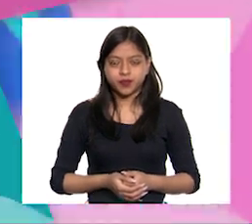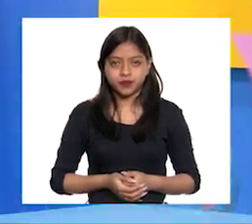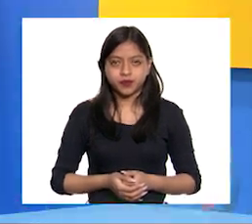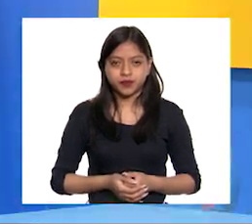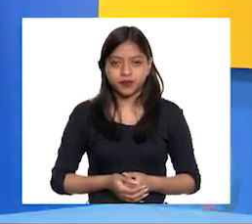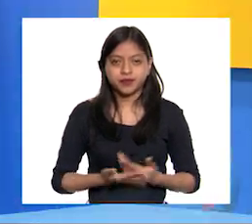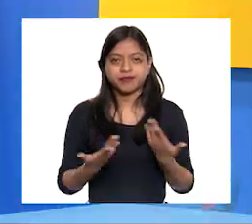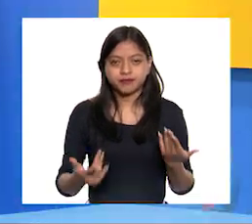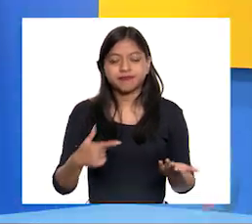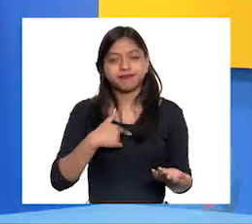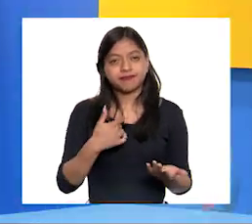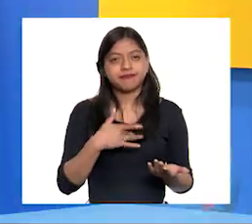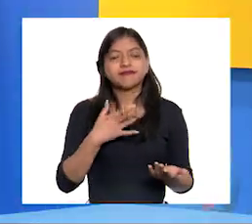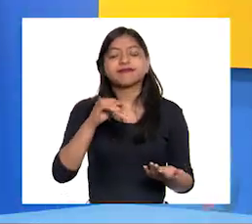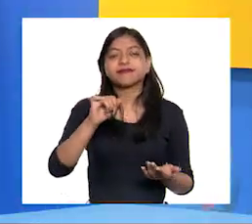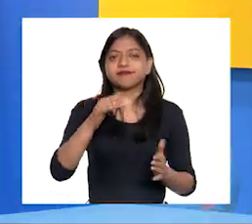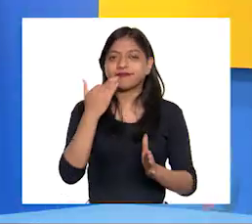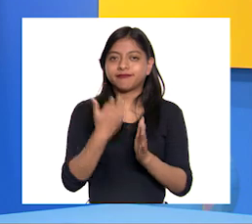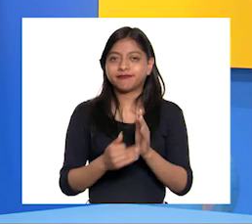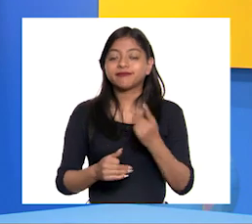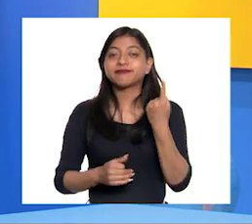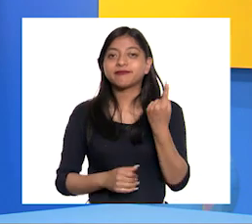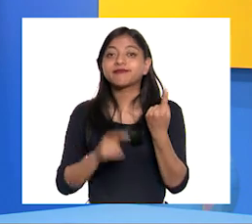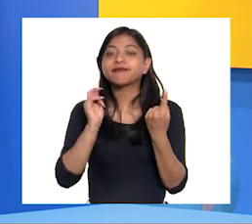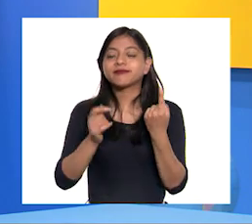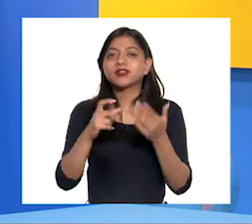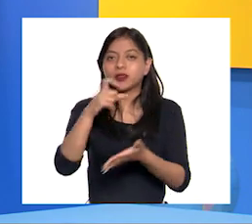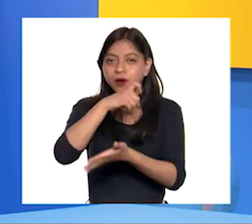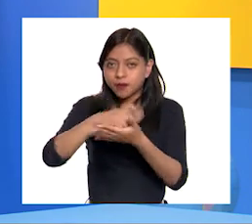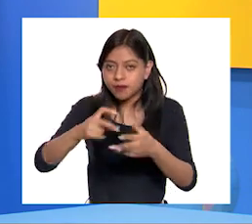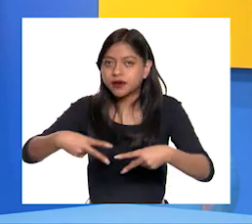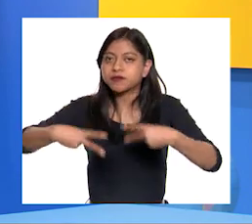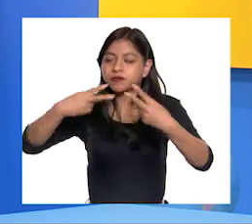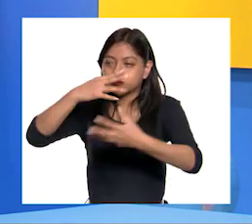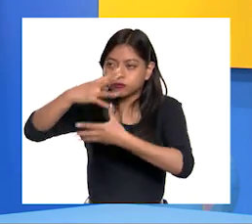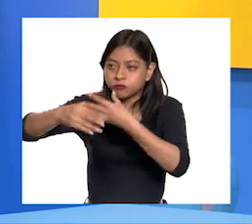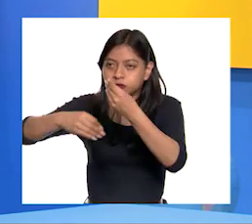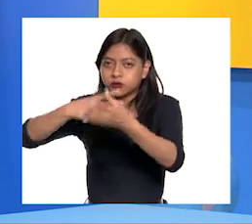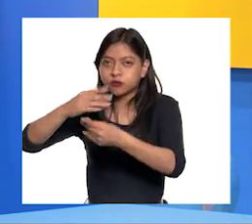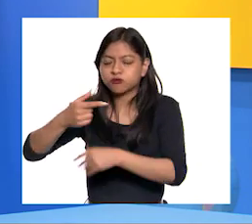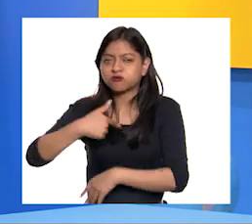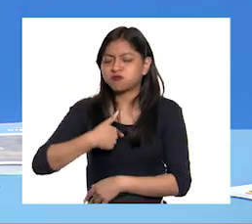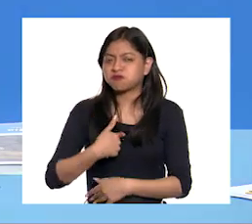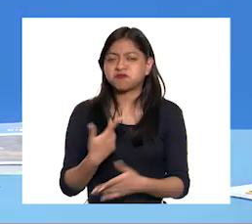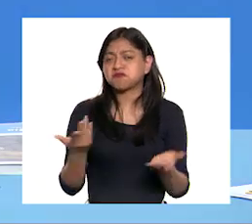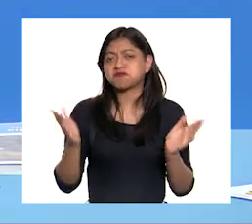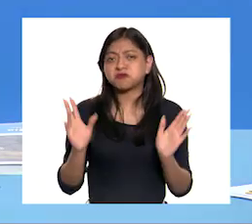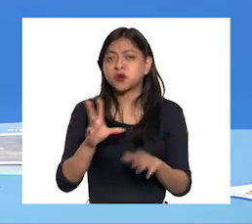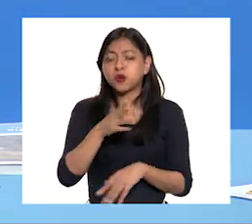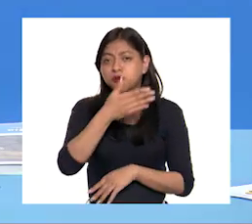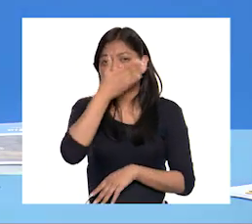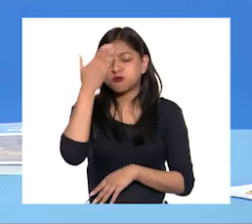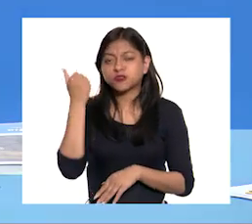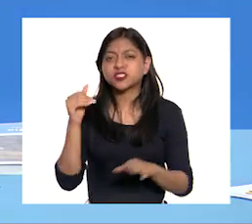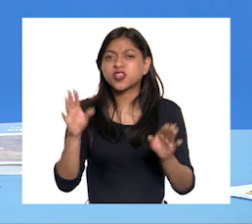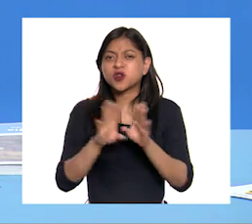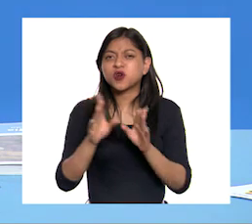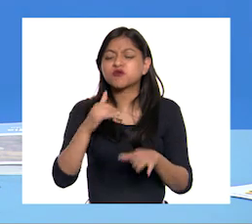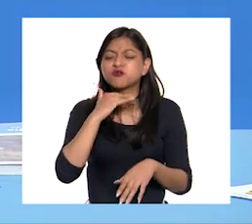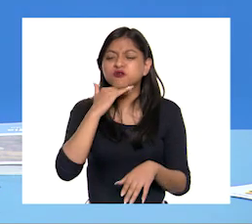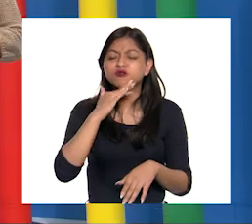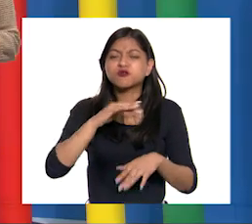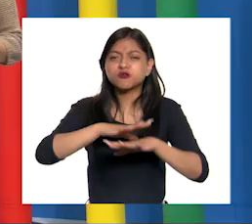Creo que nos falta ya solo el comercio De ese no se me ocurre nada A mí tampoco